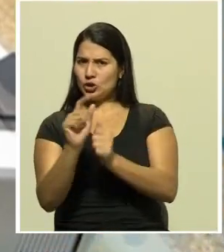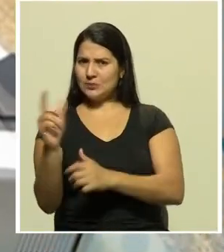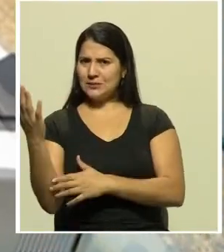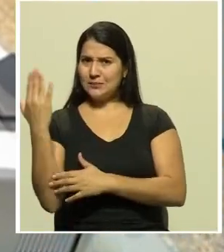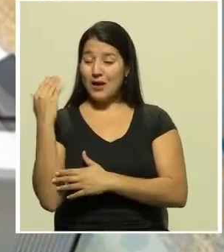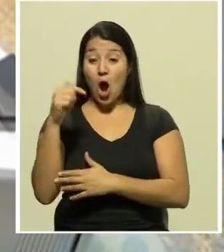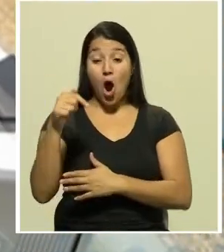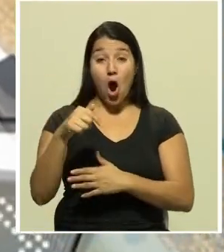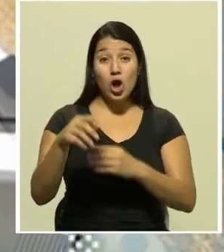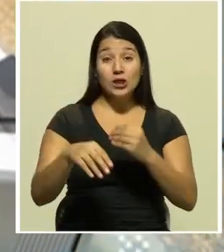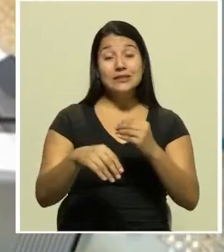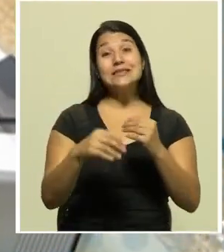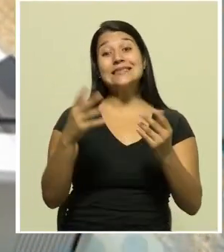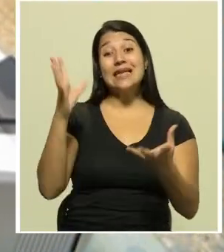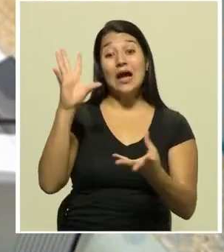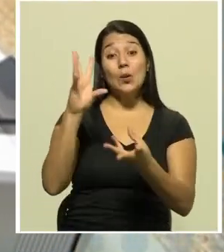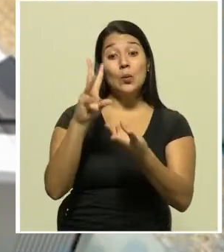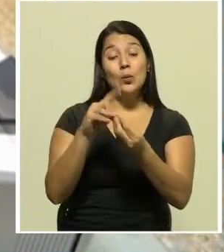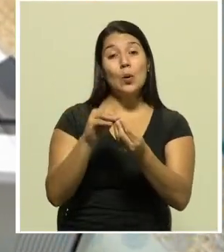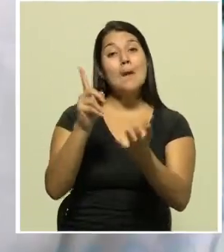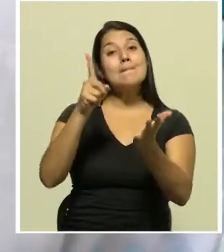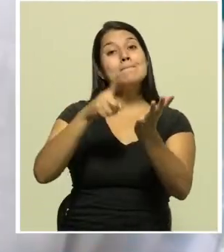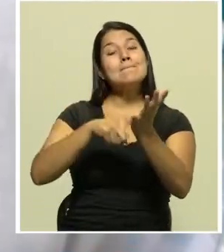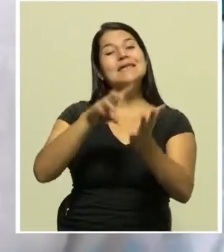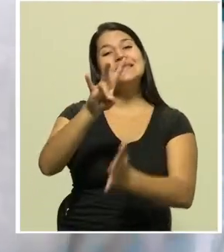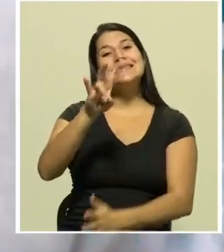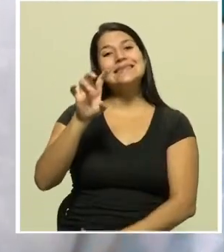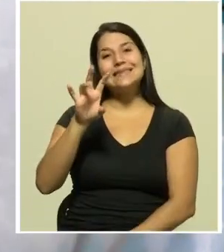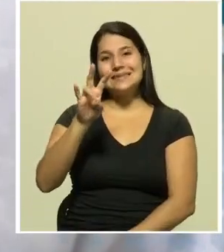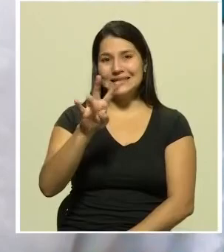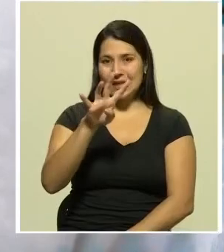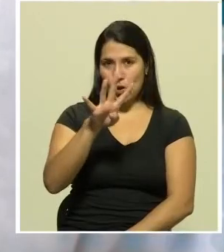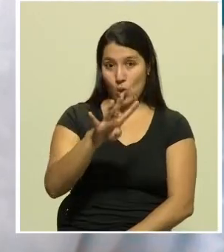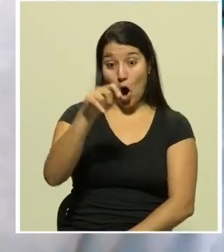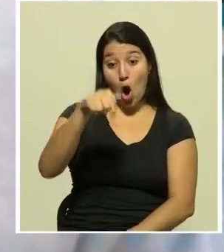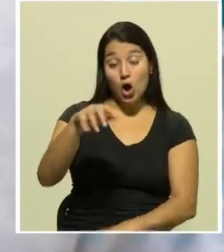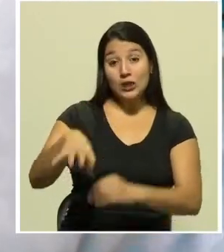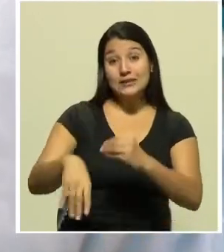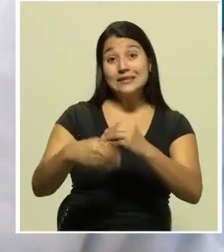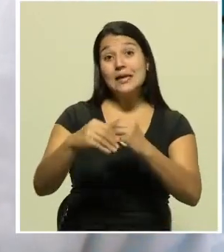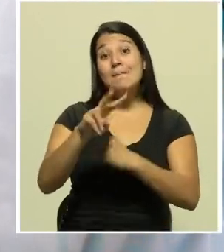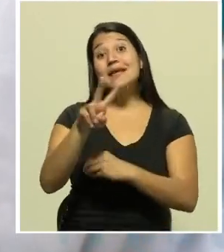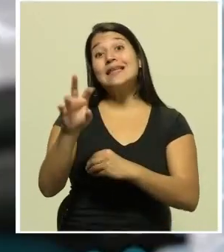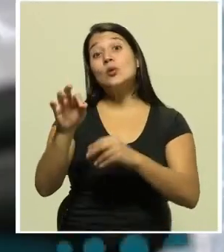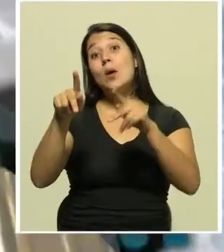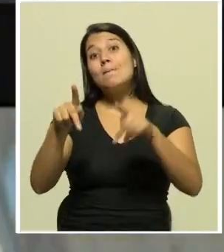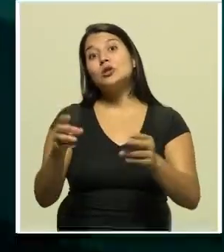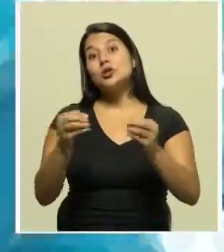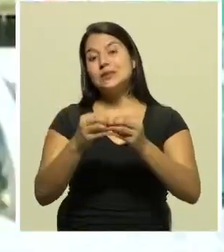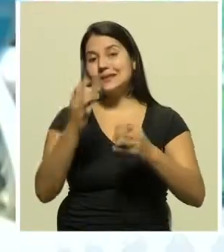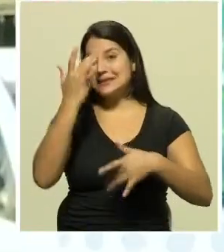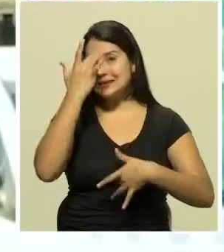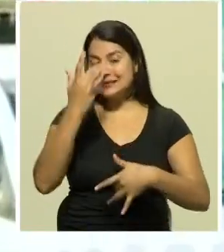contagiados llegó a 1.774 y se reportaron 29 nuevos positivos.